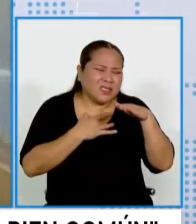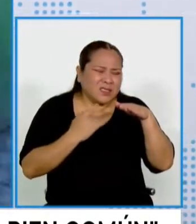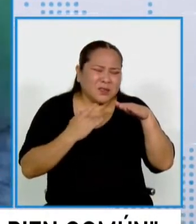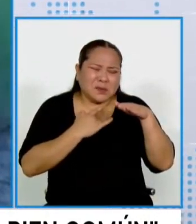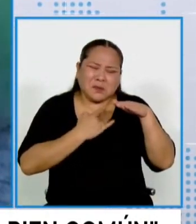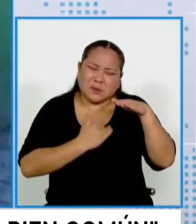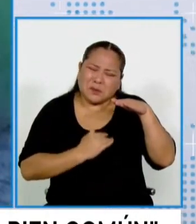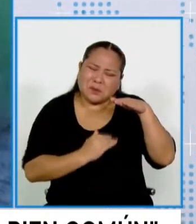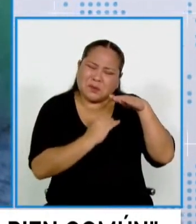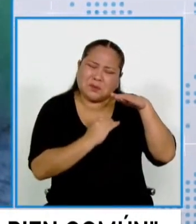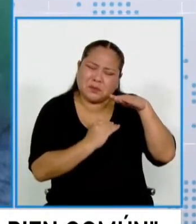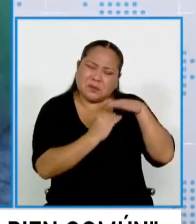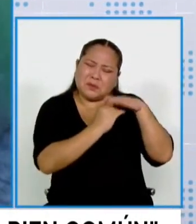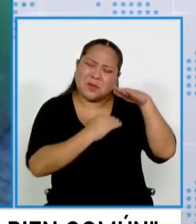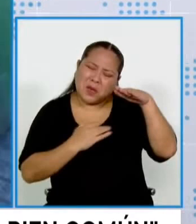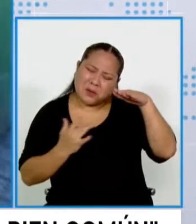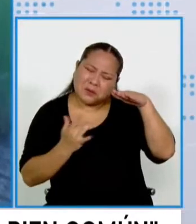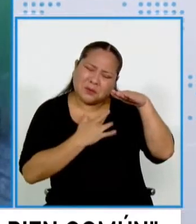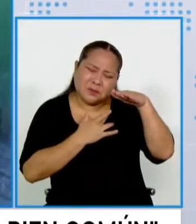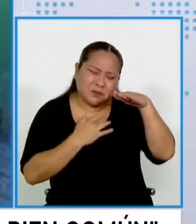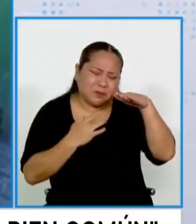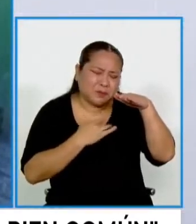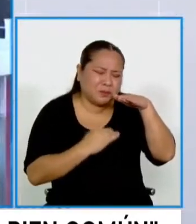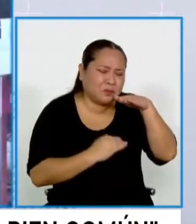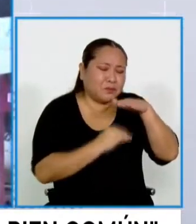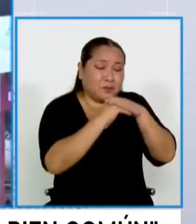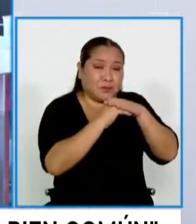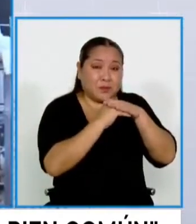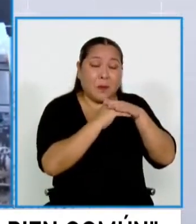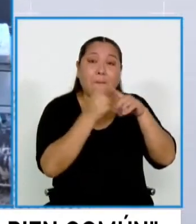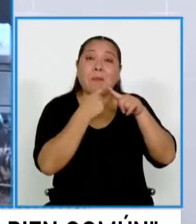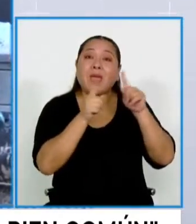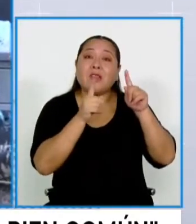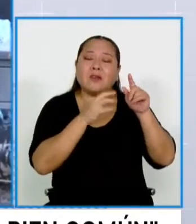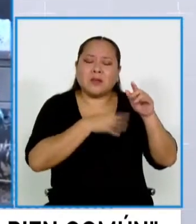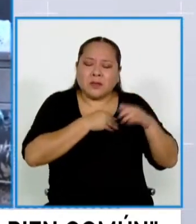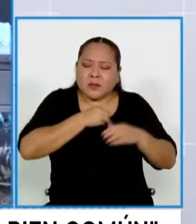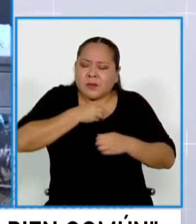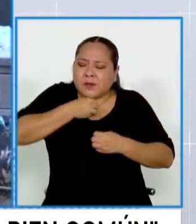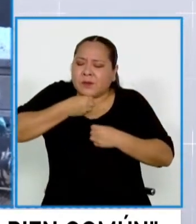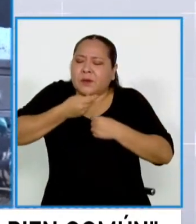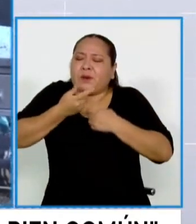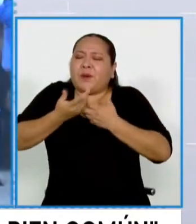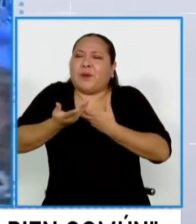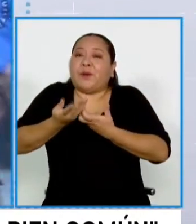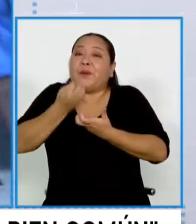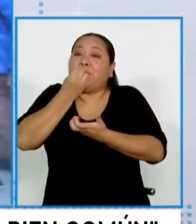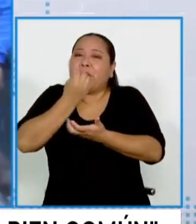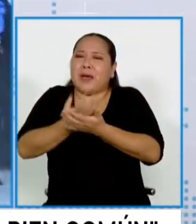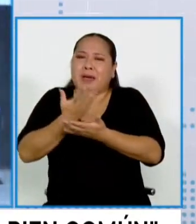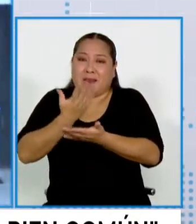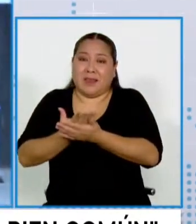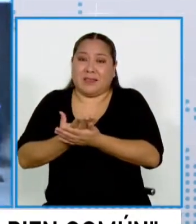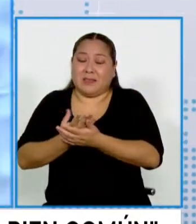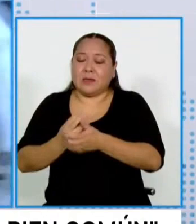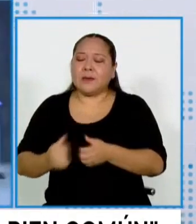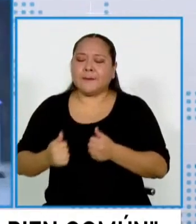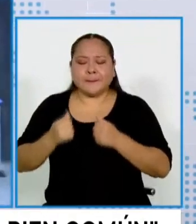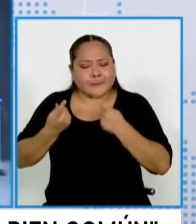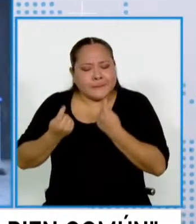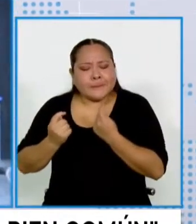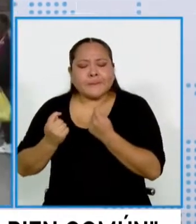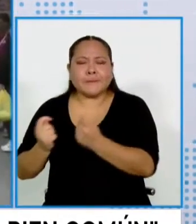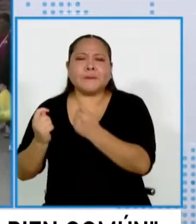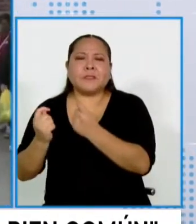cosas muy buenas de nuestro interior, pero también está haciendo muchas cosas negativas.